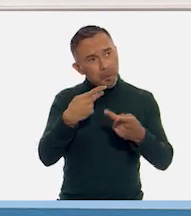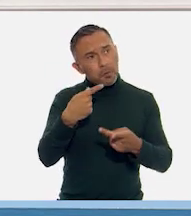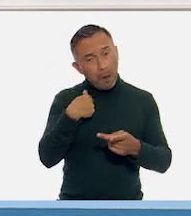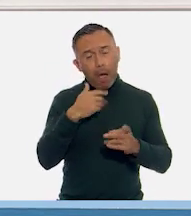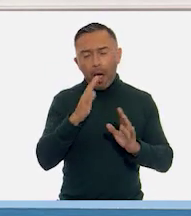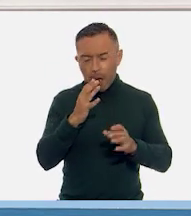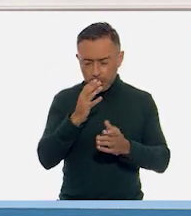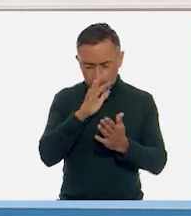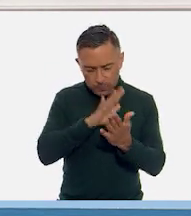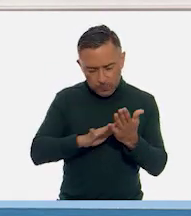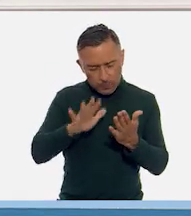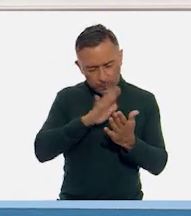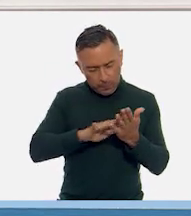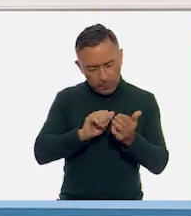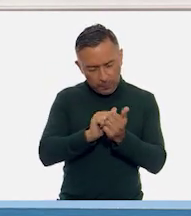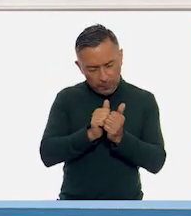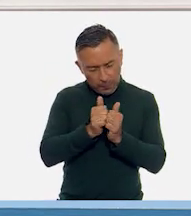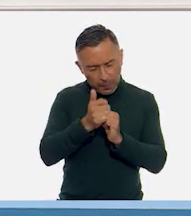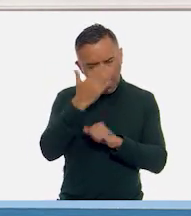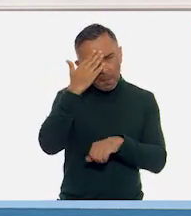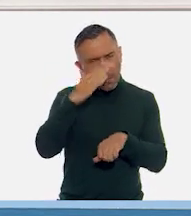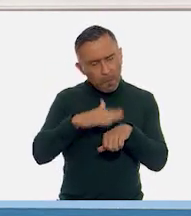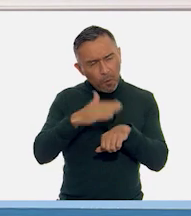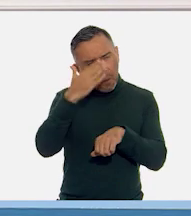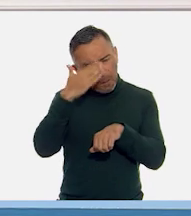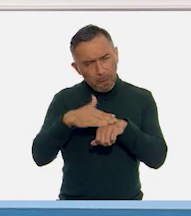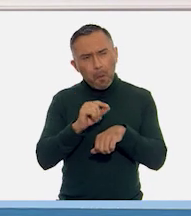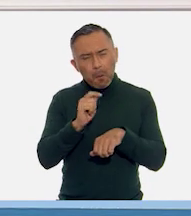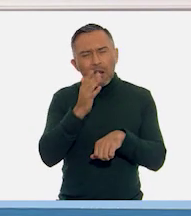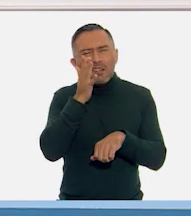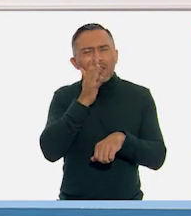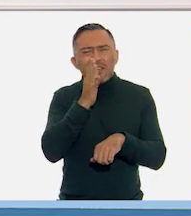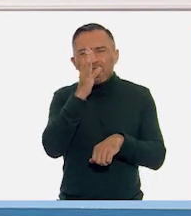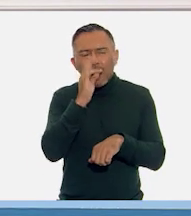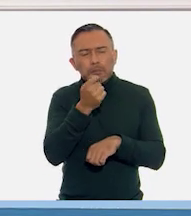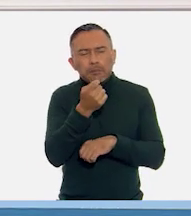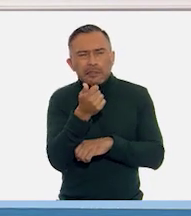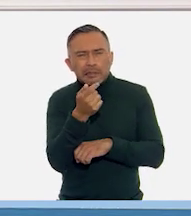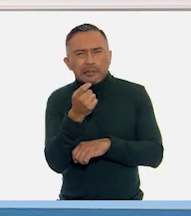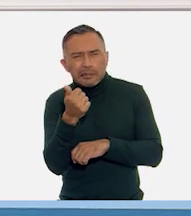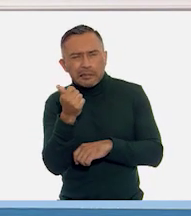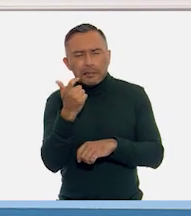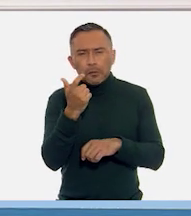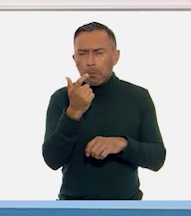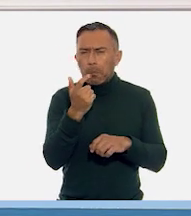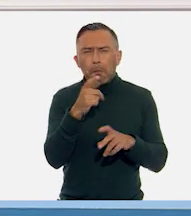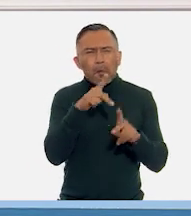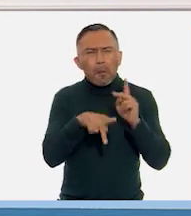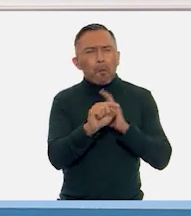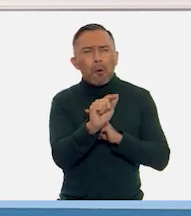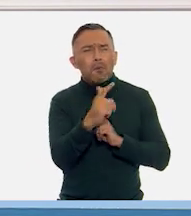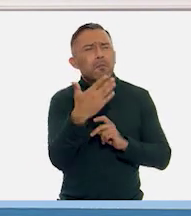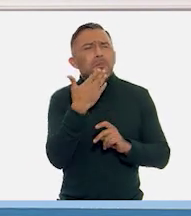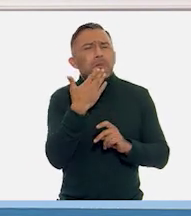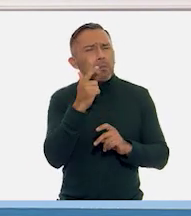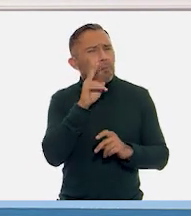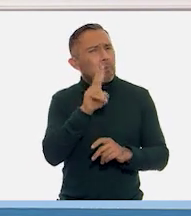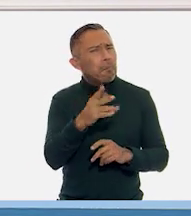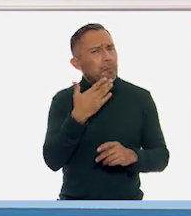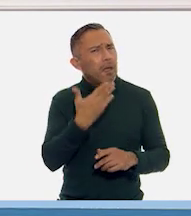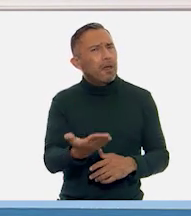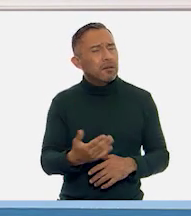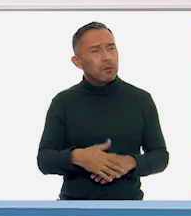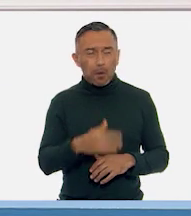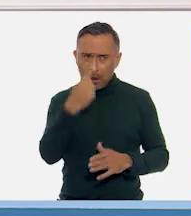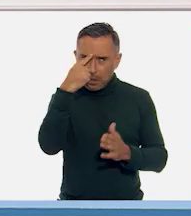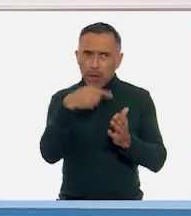Y yo creo que hay algunas partes que le falta aprender sin nada más, pero va muy bien. Y creo que también puede